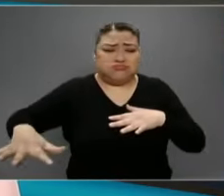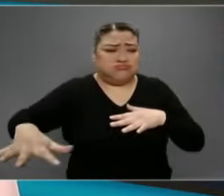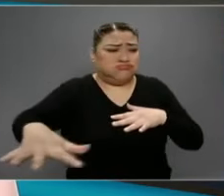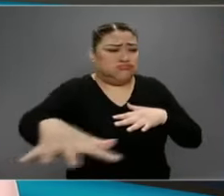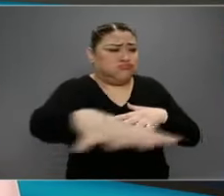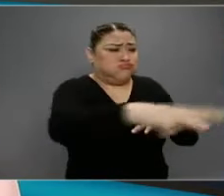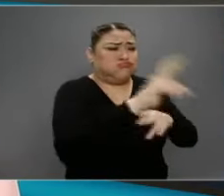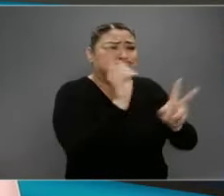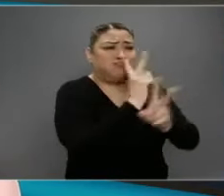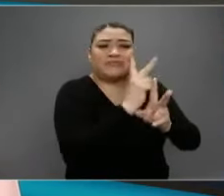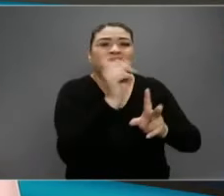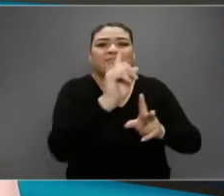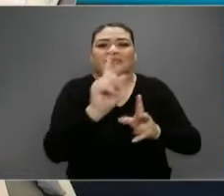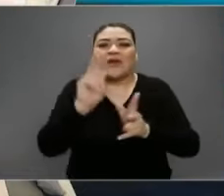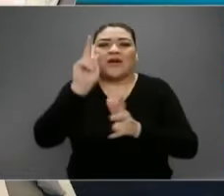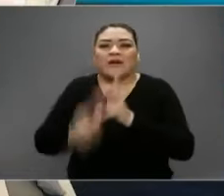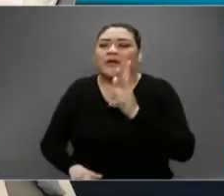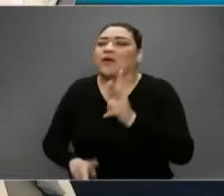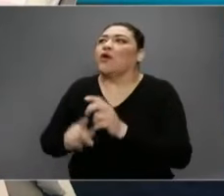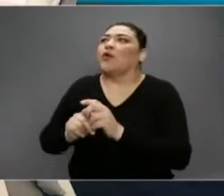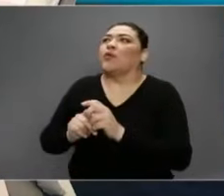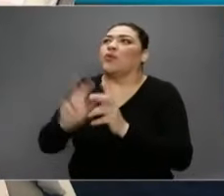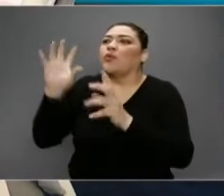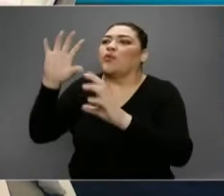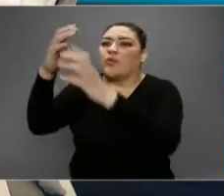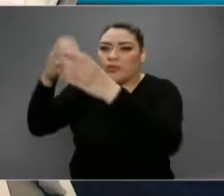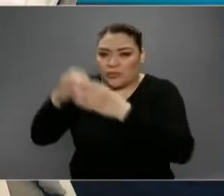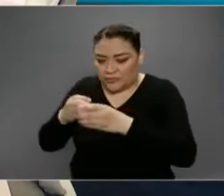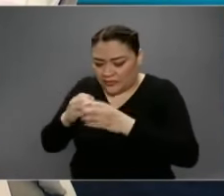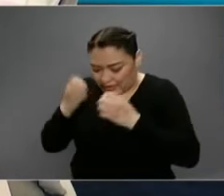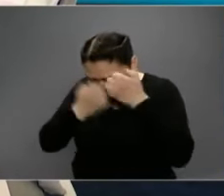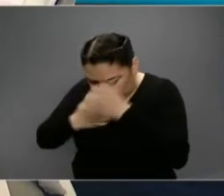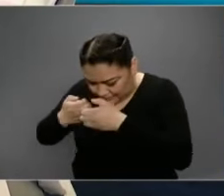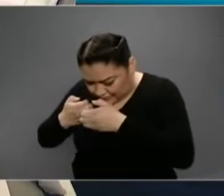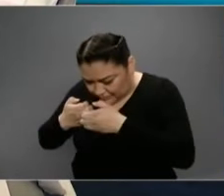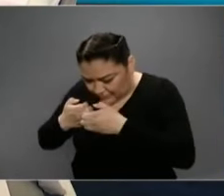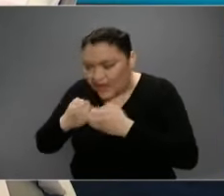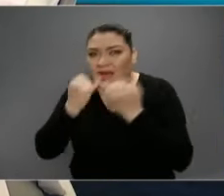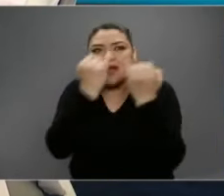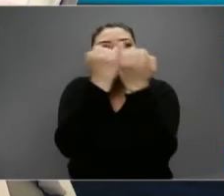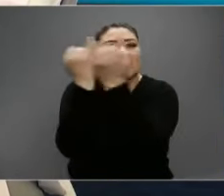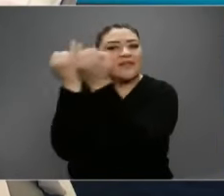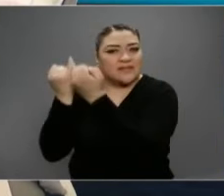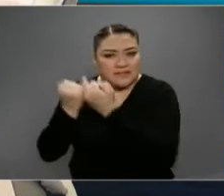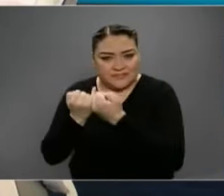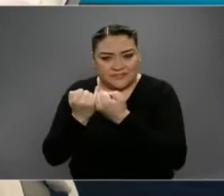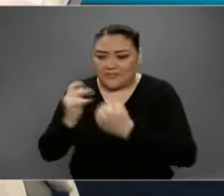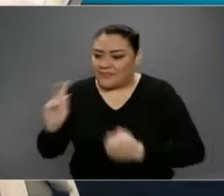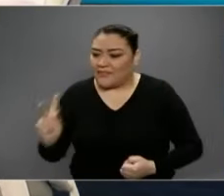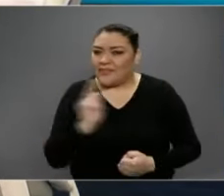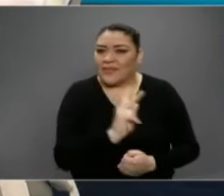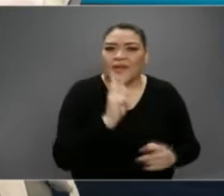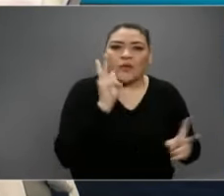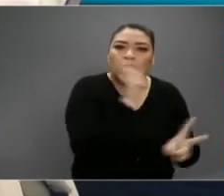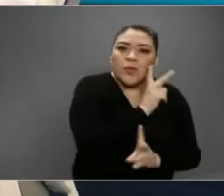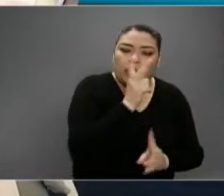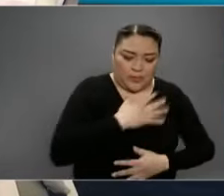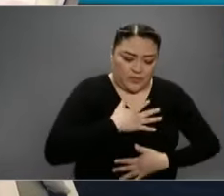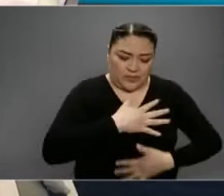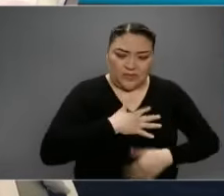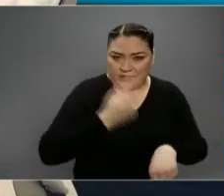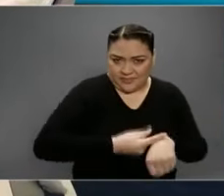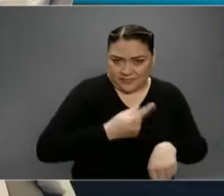muestra y dijo, esta muestra de aire es mala, el aire es malo. Es lo mismo en materia de enfermedades respiratorias.